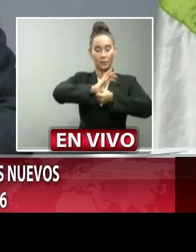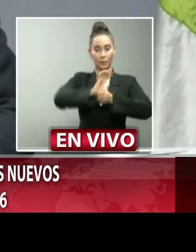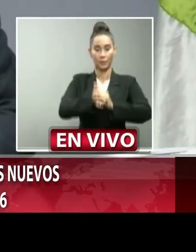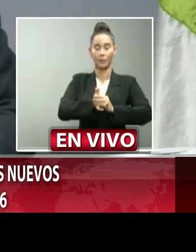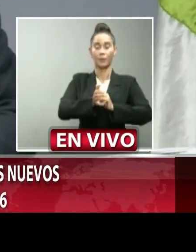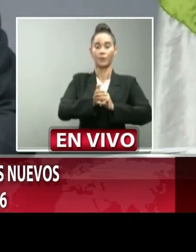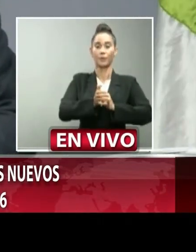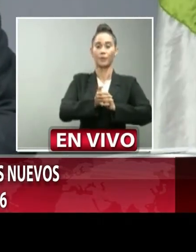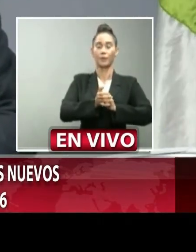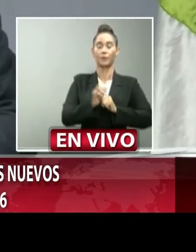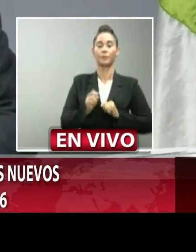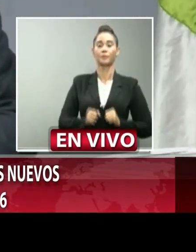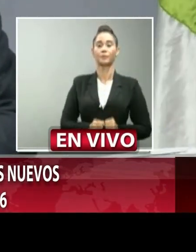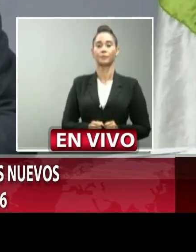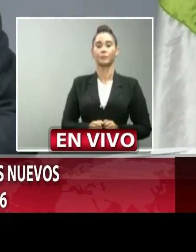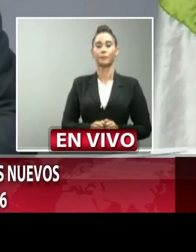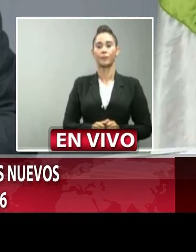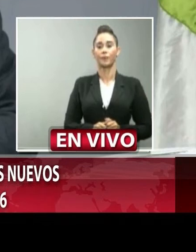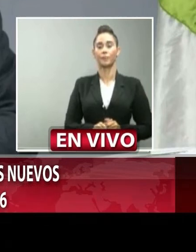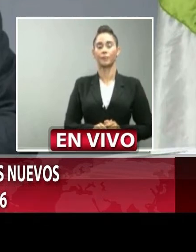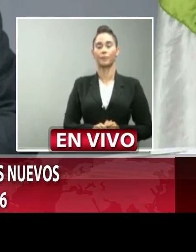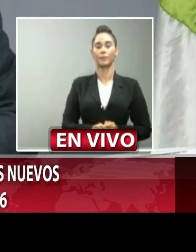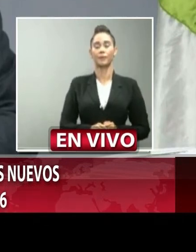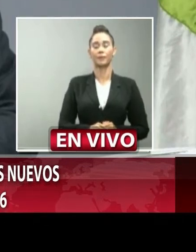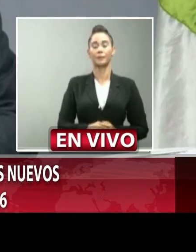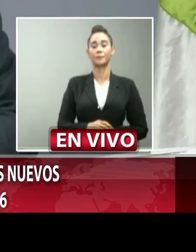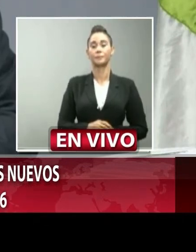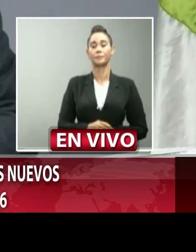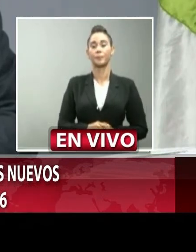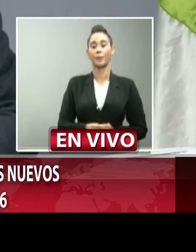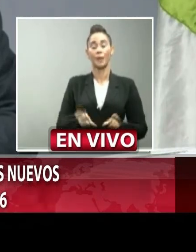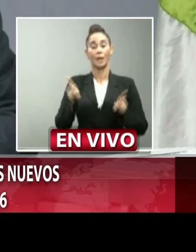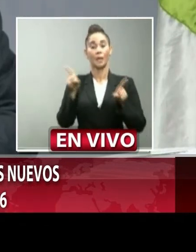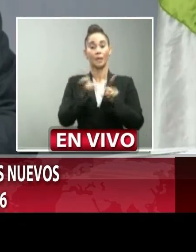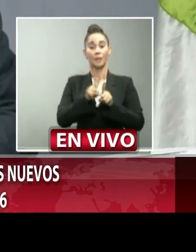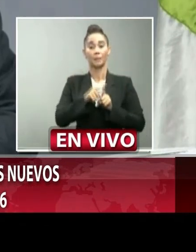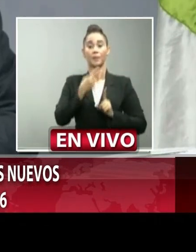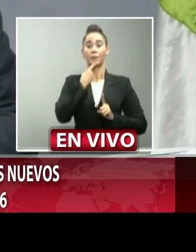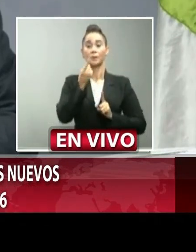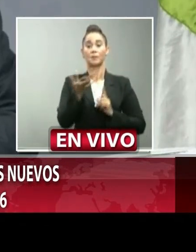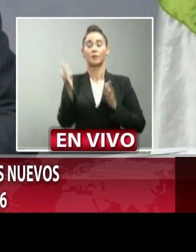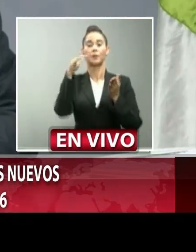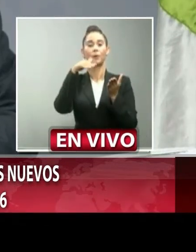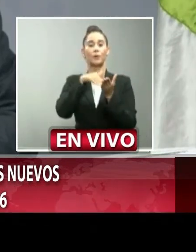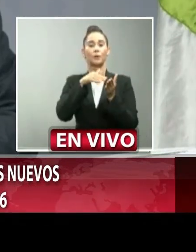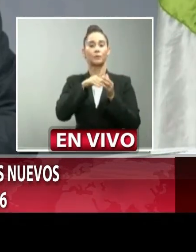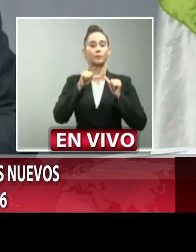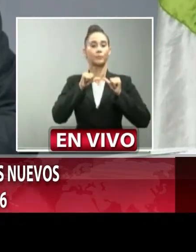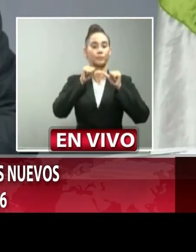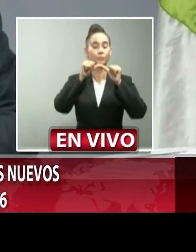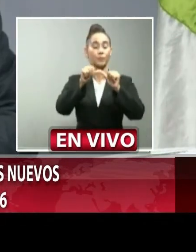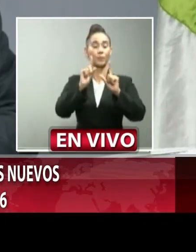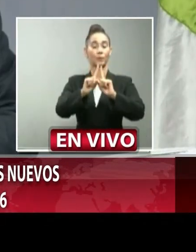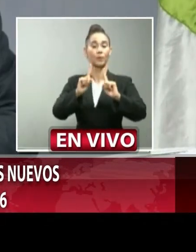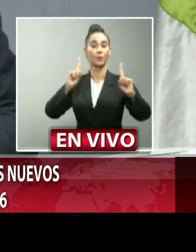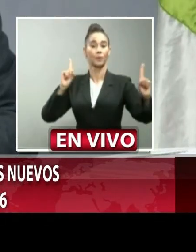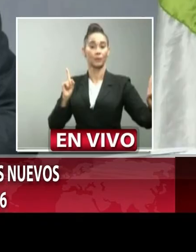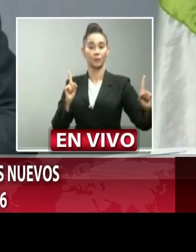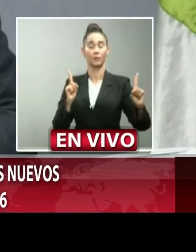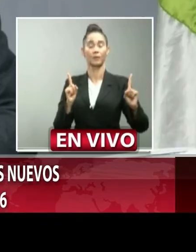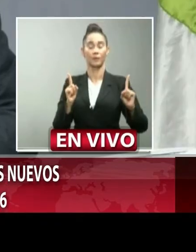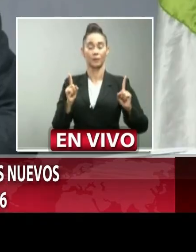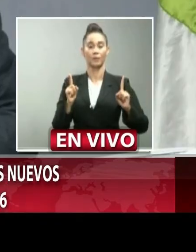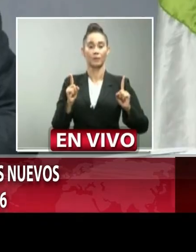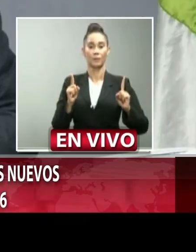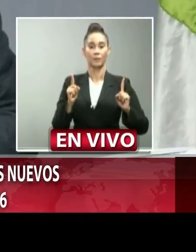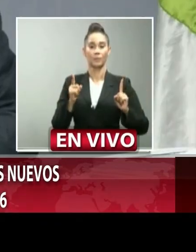19 igualmente reiterar mantener el distanciamiento físico